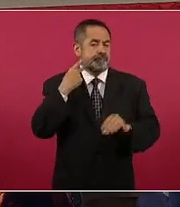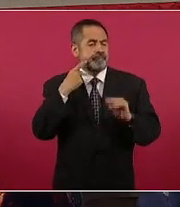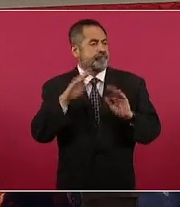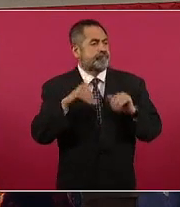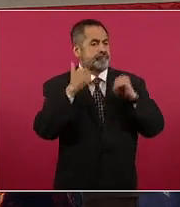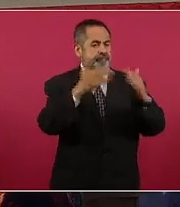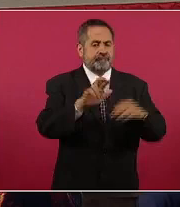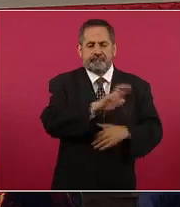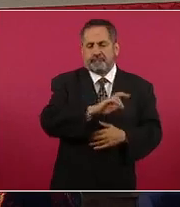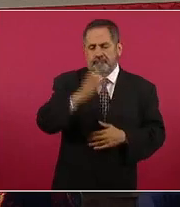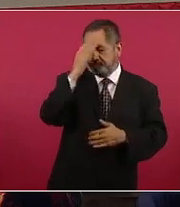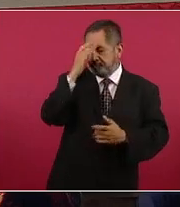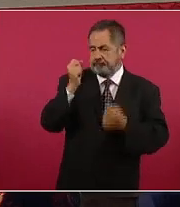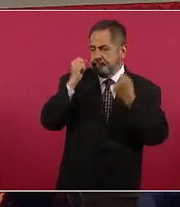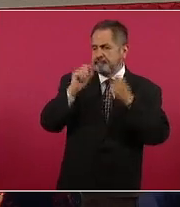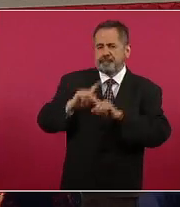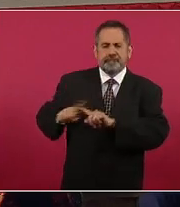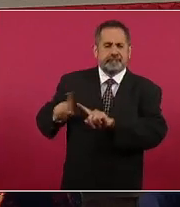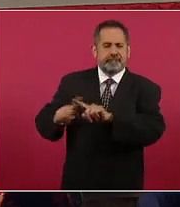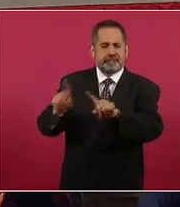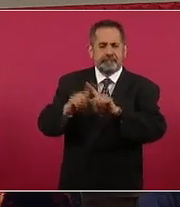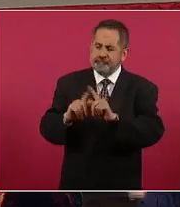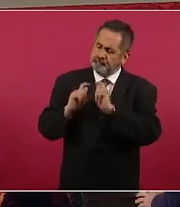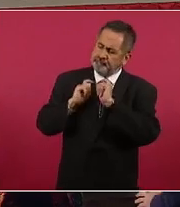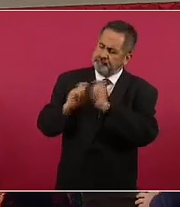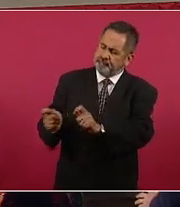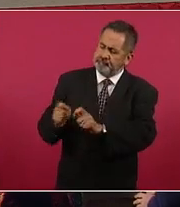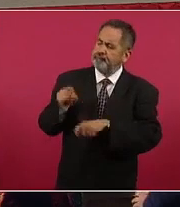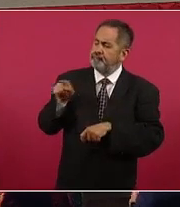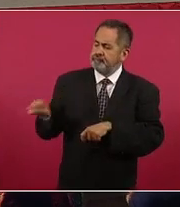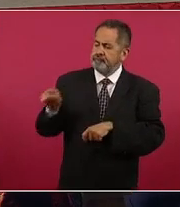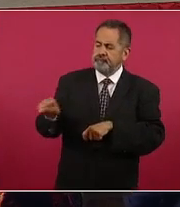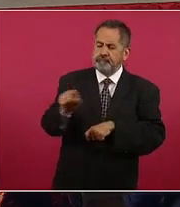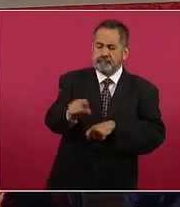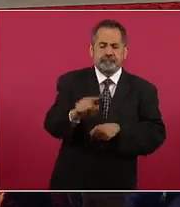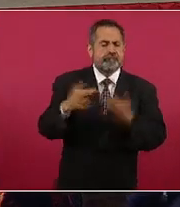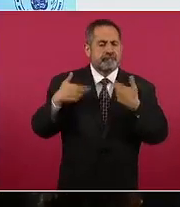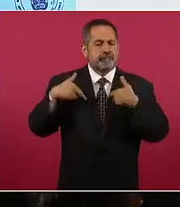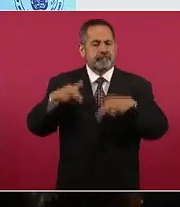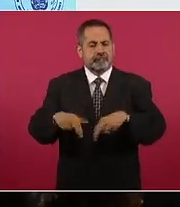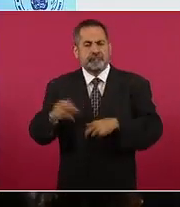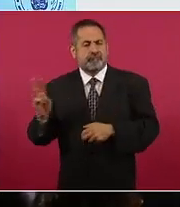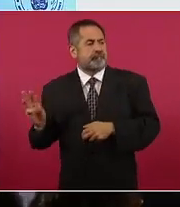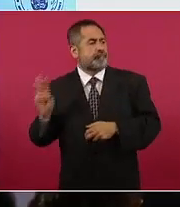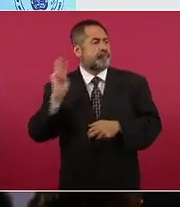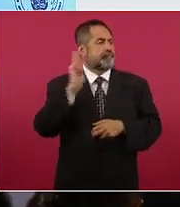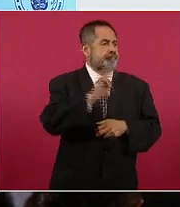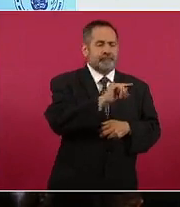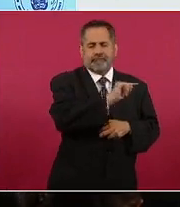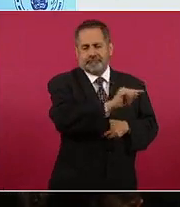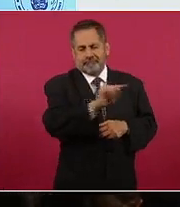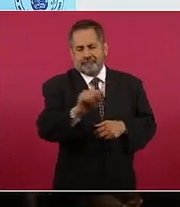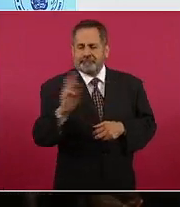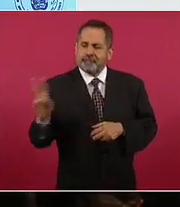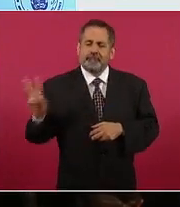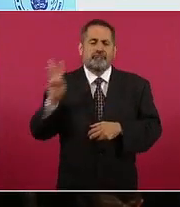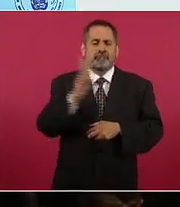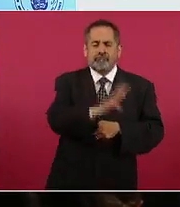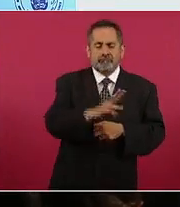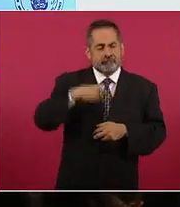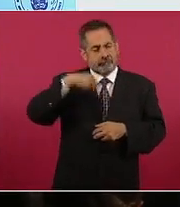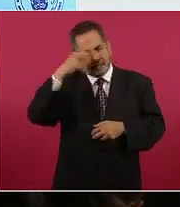a perfiles diversos que representan la riqueza de la presencia femenina en México y en nuestra política exterior.